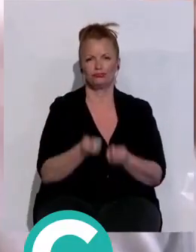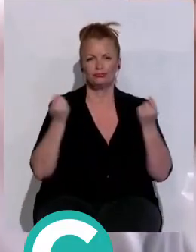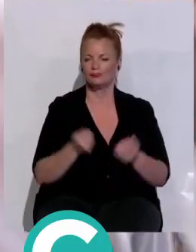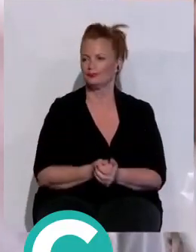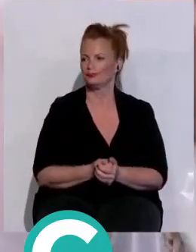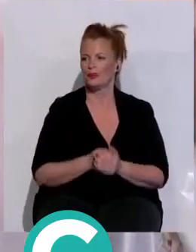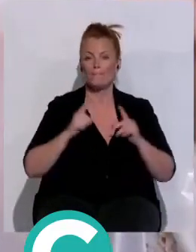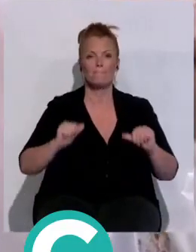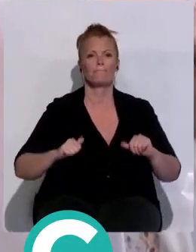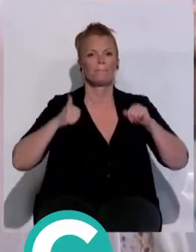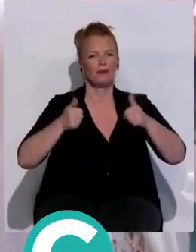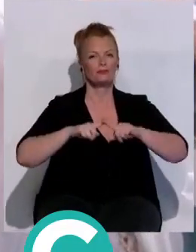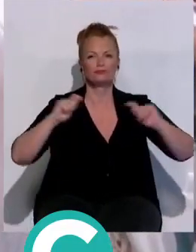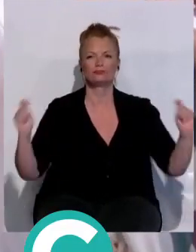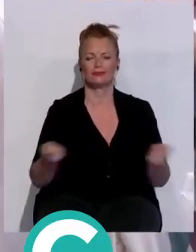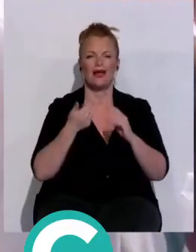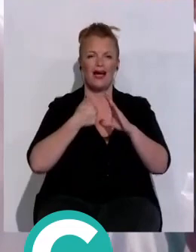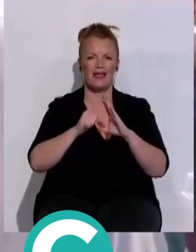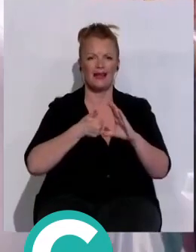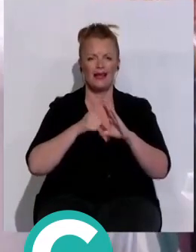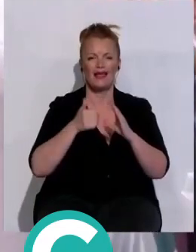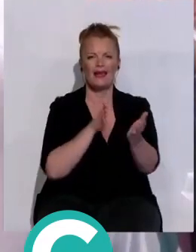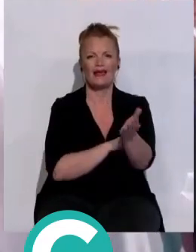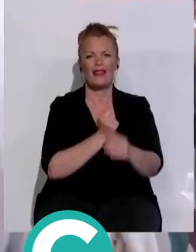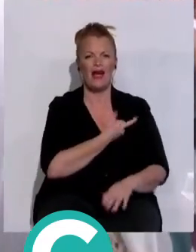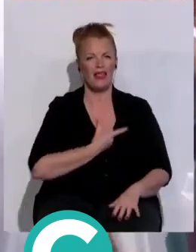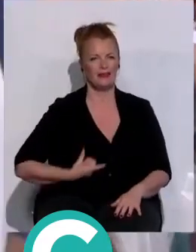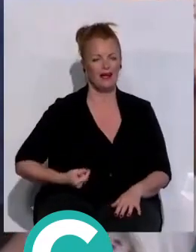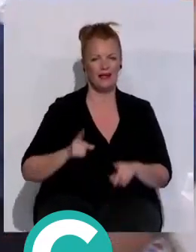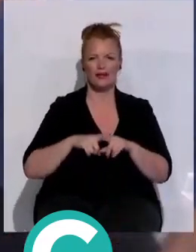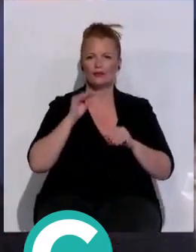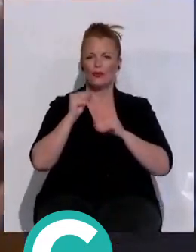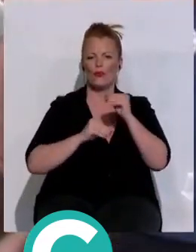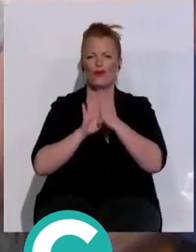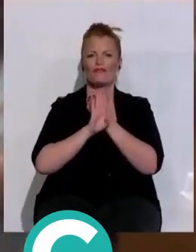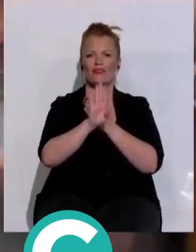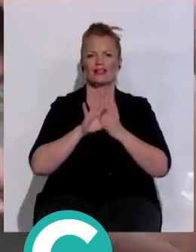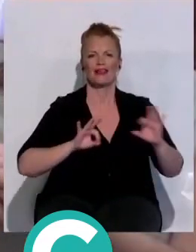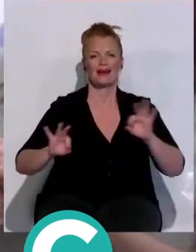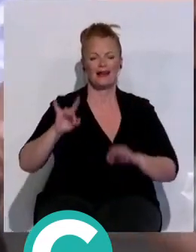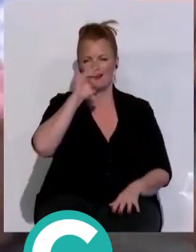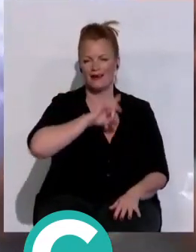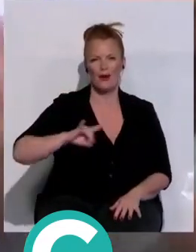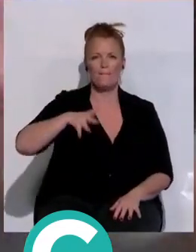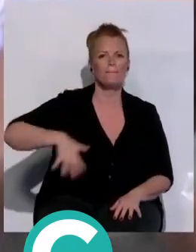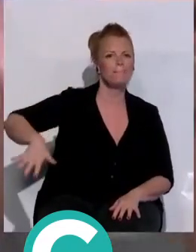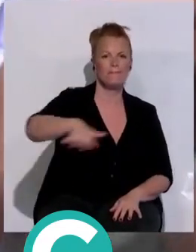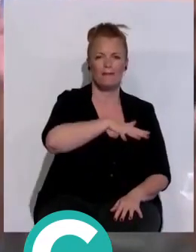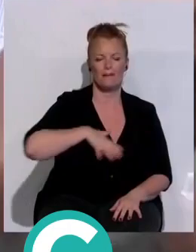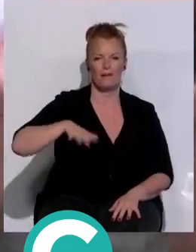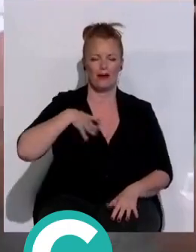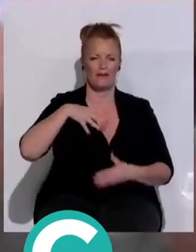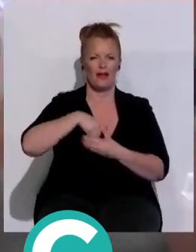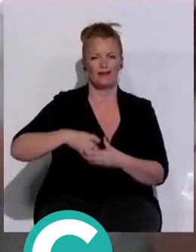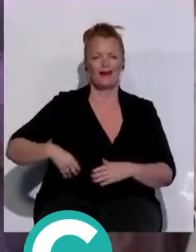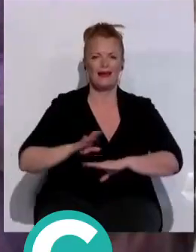El arranque de campaña de adelante izquierda gaditana tuvo lugar frente al Gran Teatro Falla en la Plaza Fragela con los integrantes de la candidatura